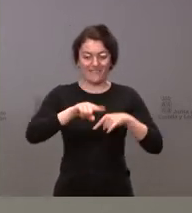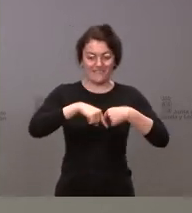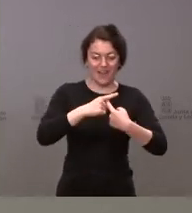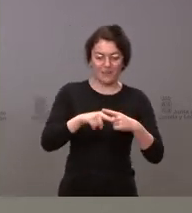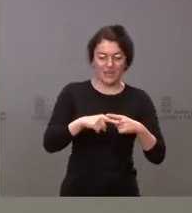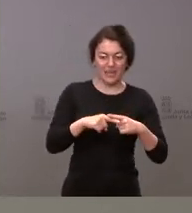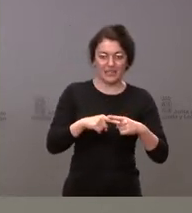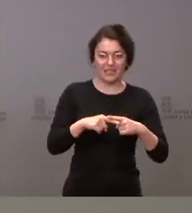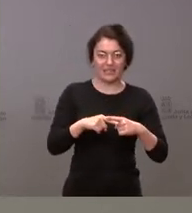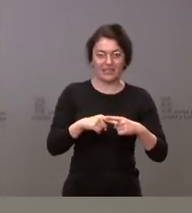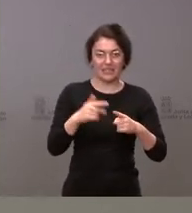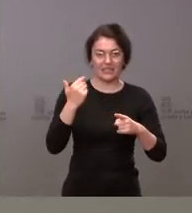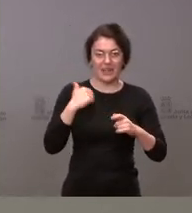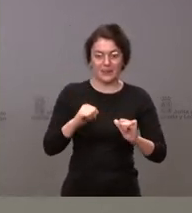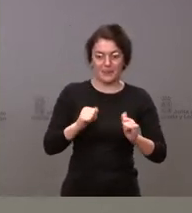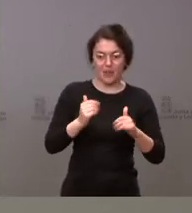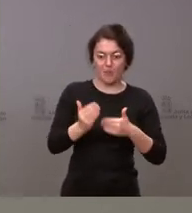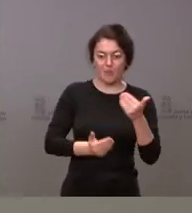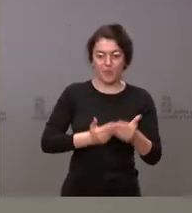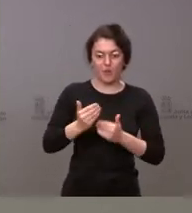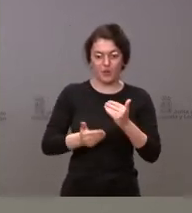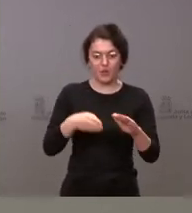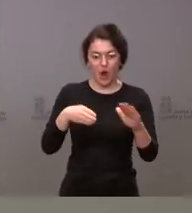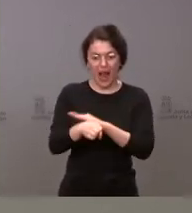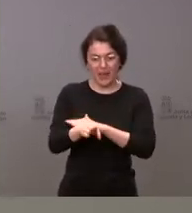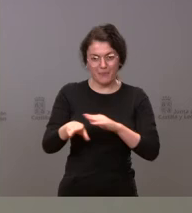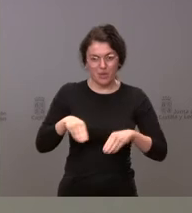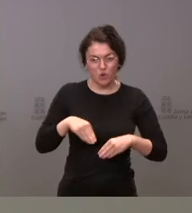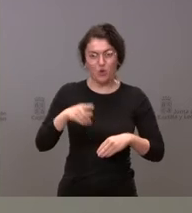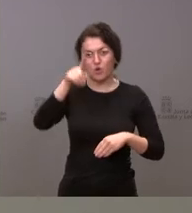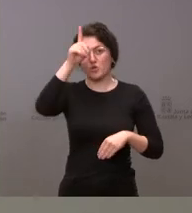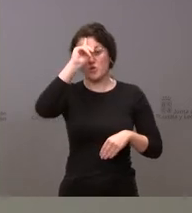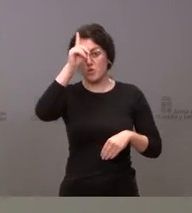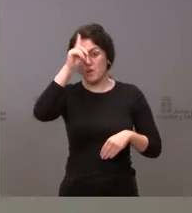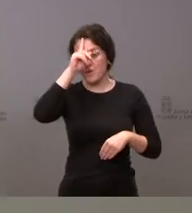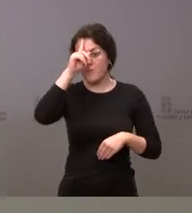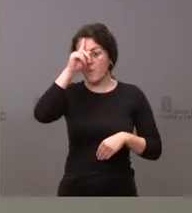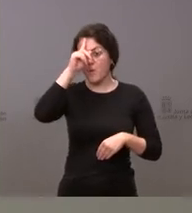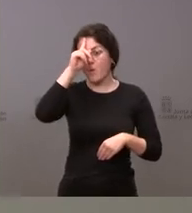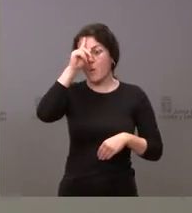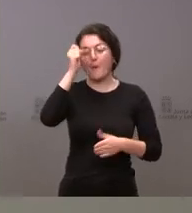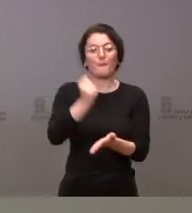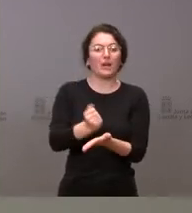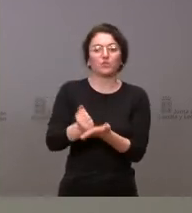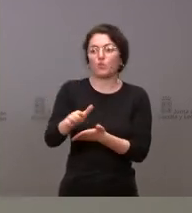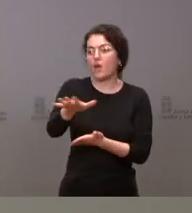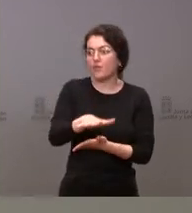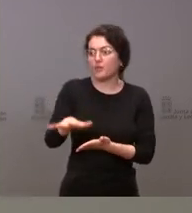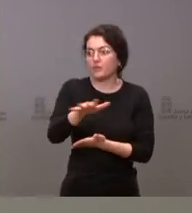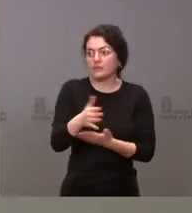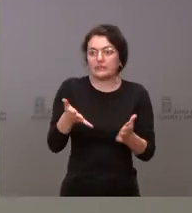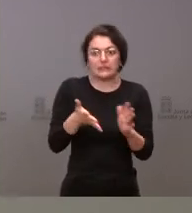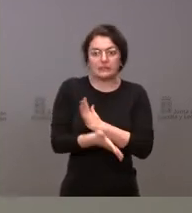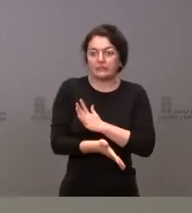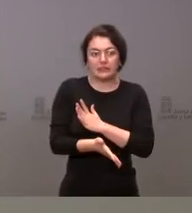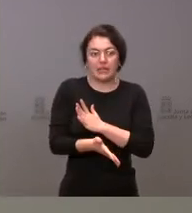produciéndose el proceso de admisión, no sabemos realmente dónde se van a matricular las familias, difícilmente puedes adelantar algo